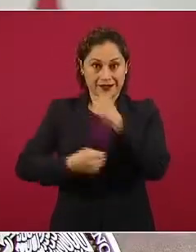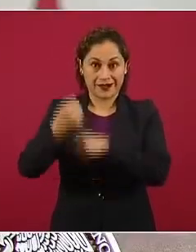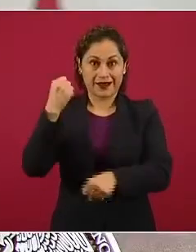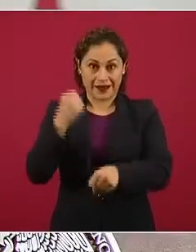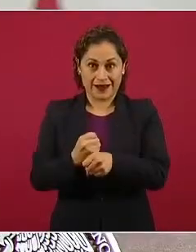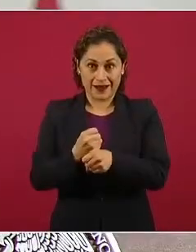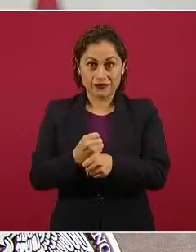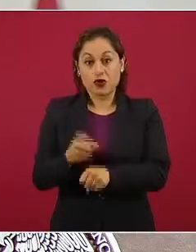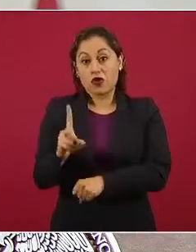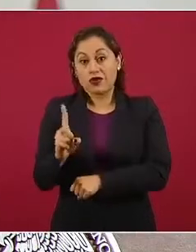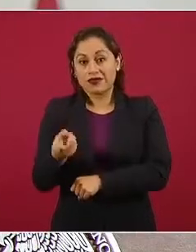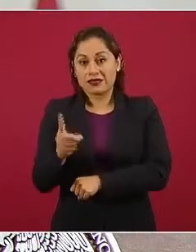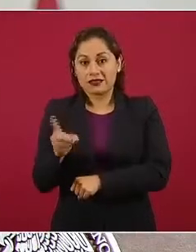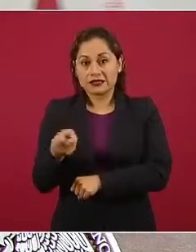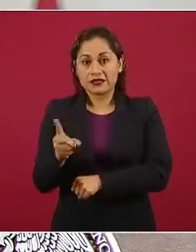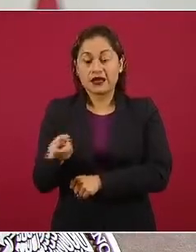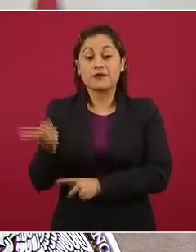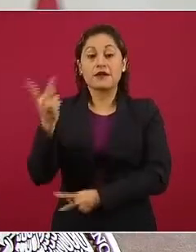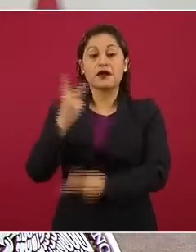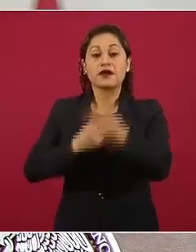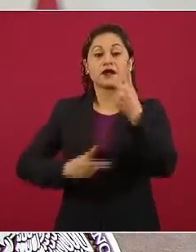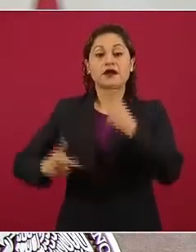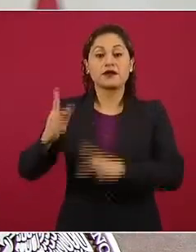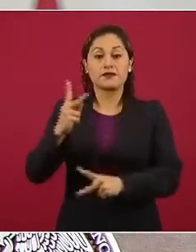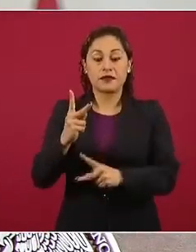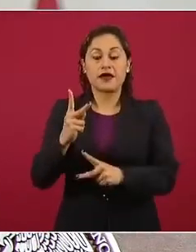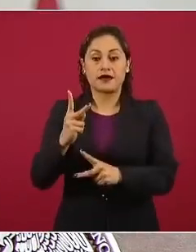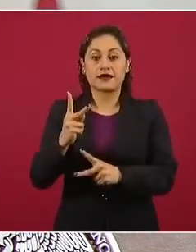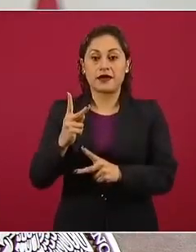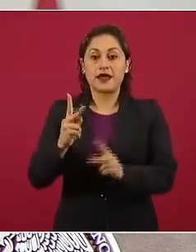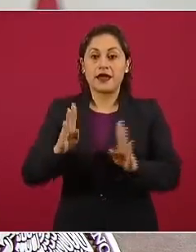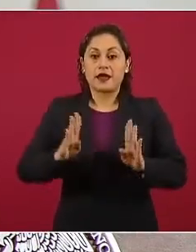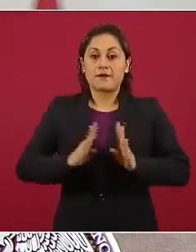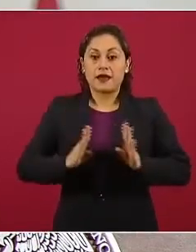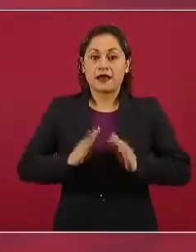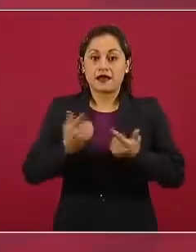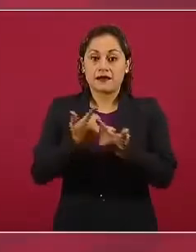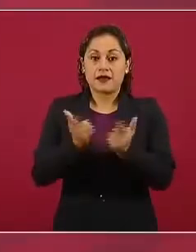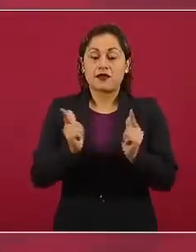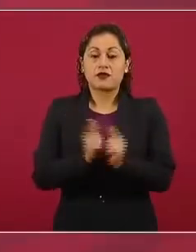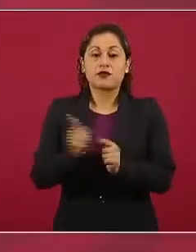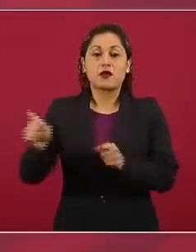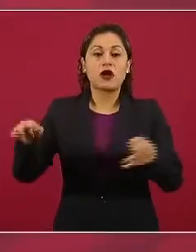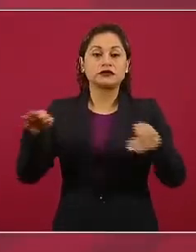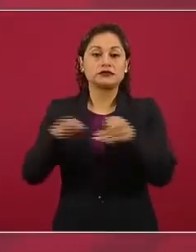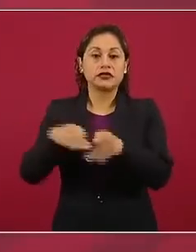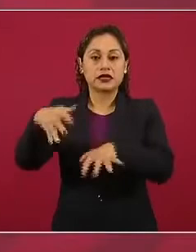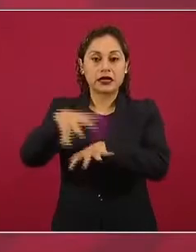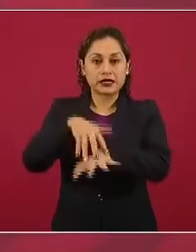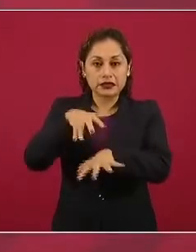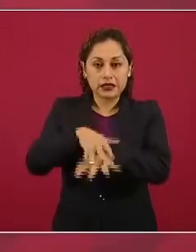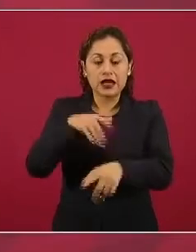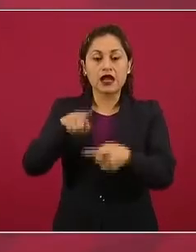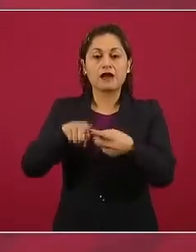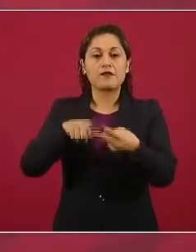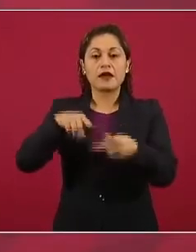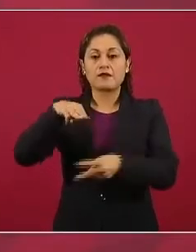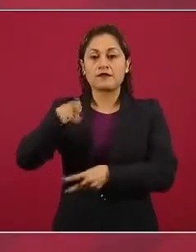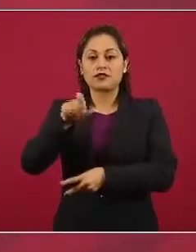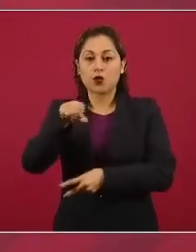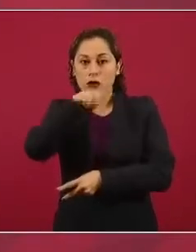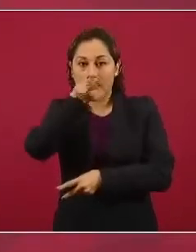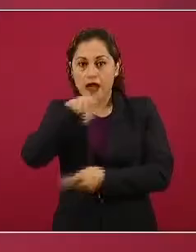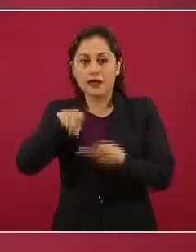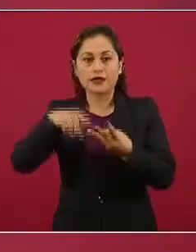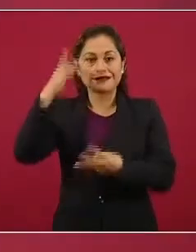entraron a la Ciudad de México el Ejército Libertador del Sur, entró por Tlalpan, por Miscuac y San Ángel y